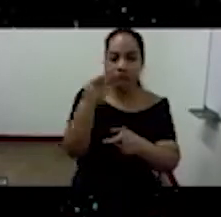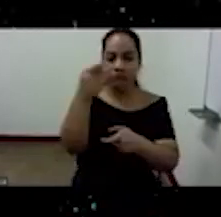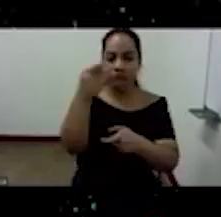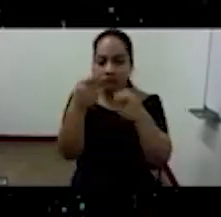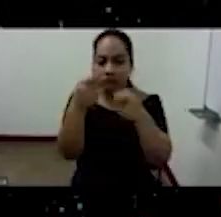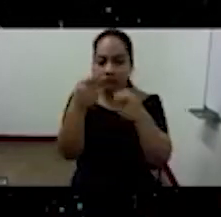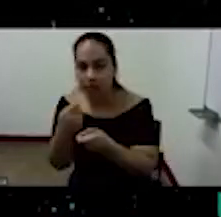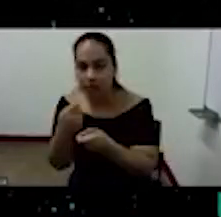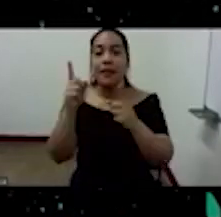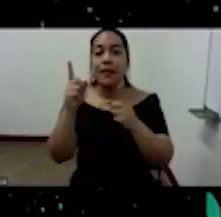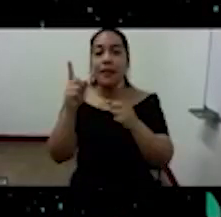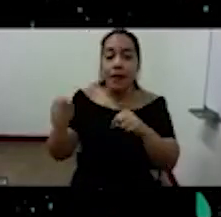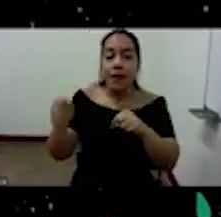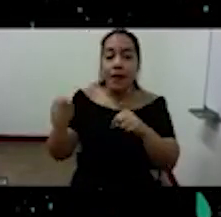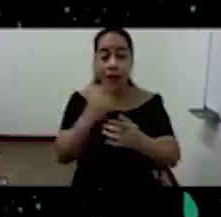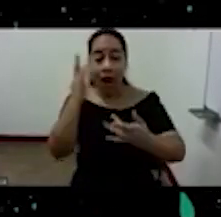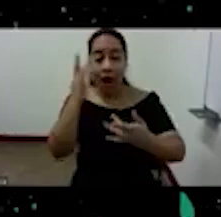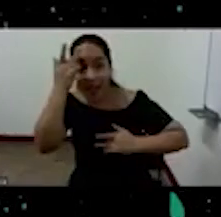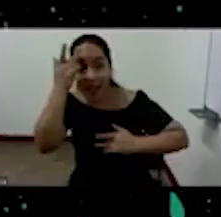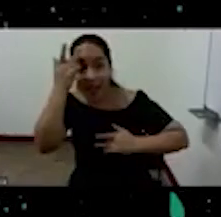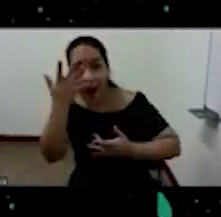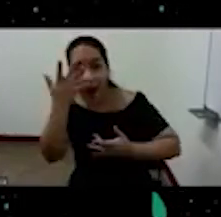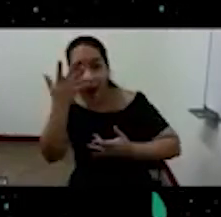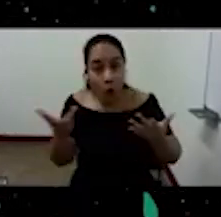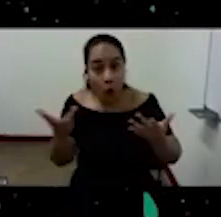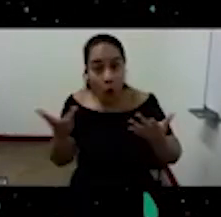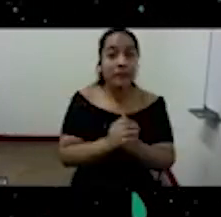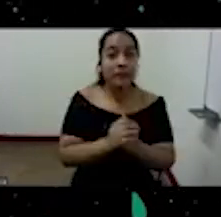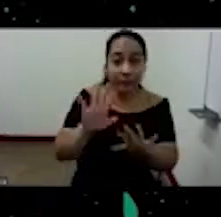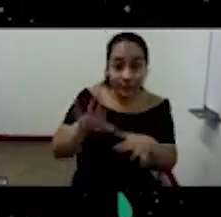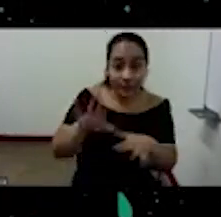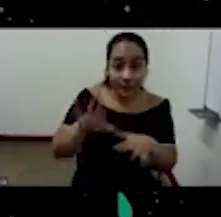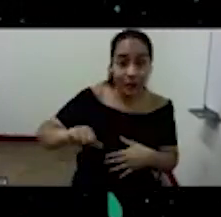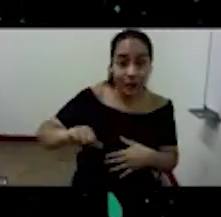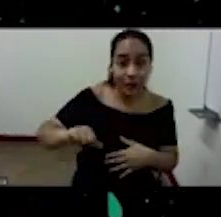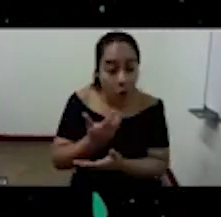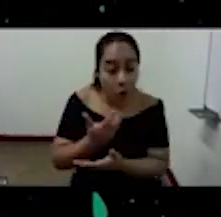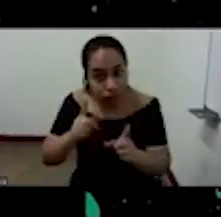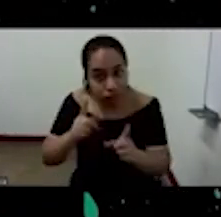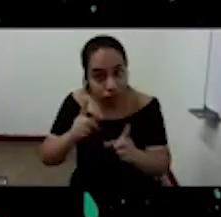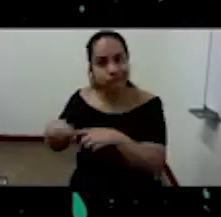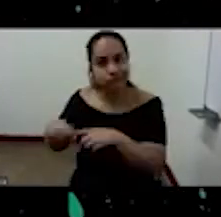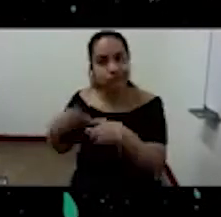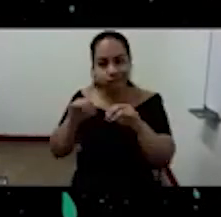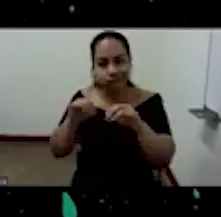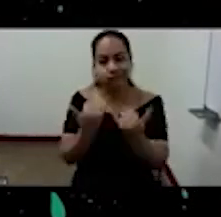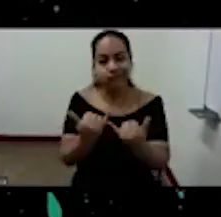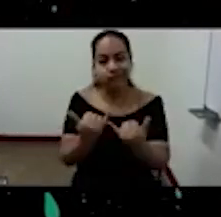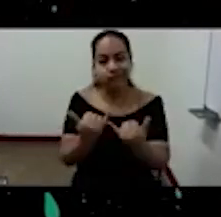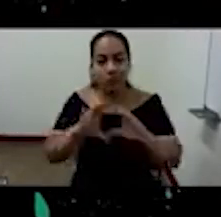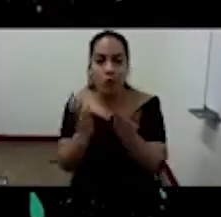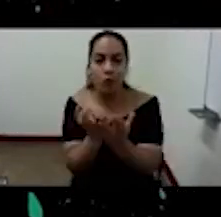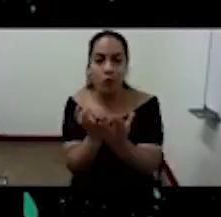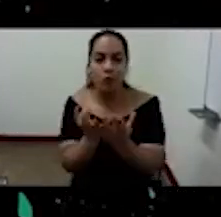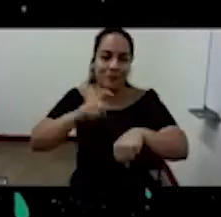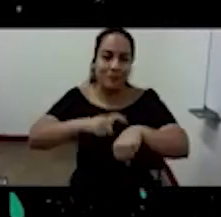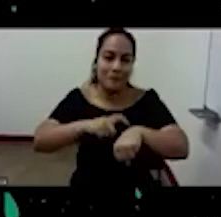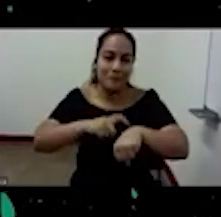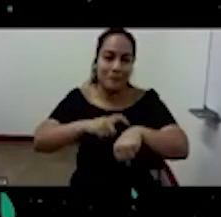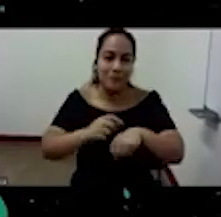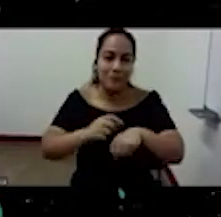proxémicas eróticas de la vida de la vida humana. El demasiado